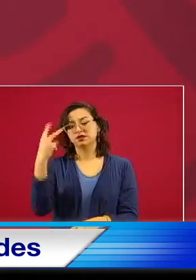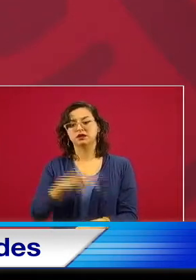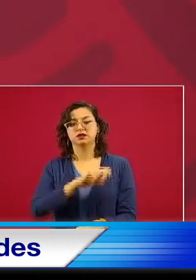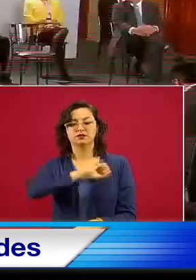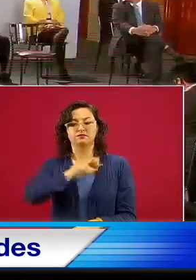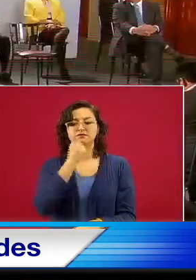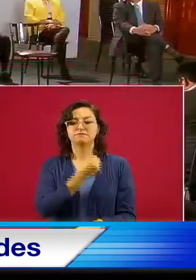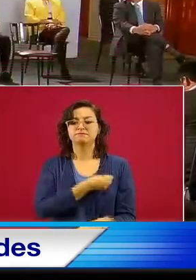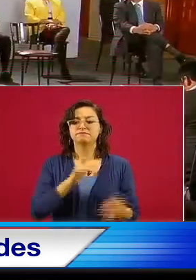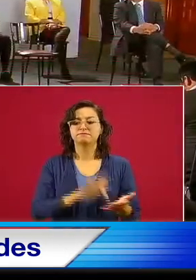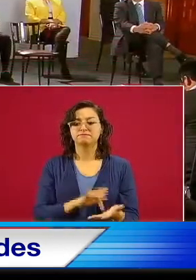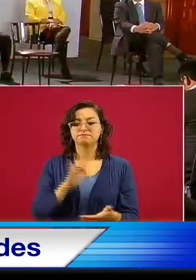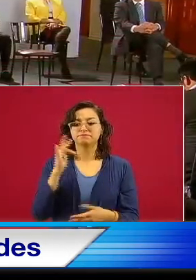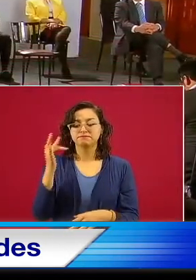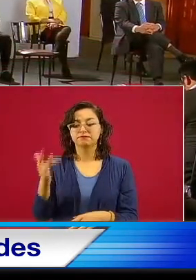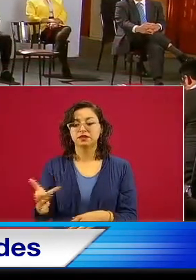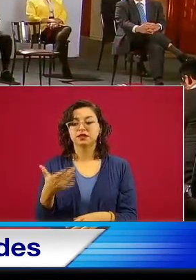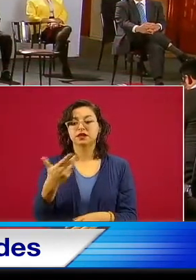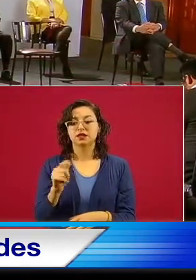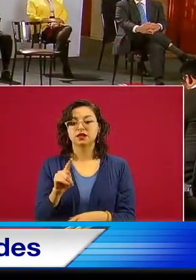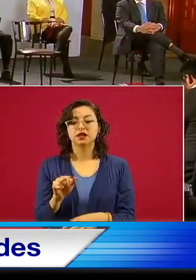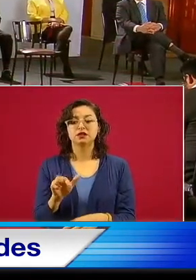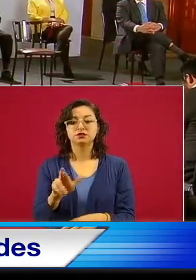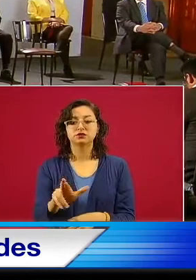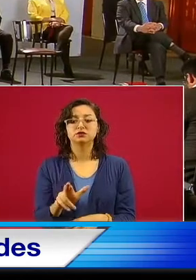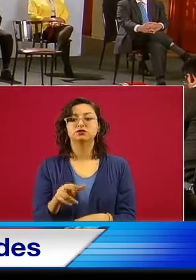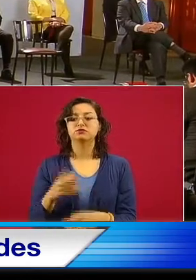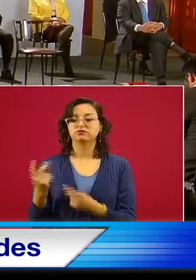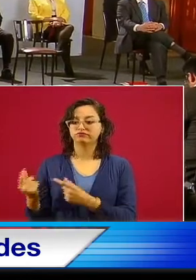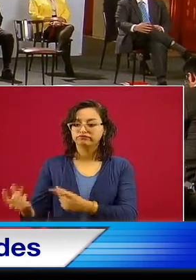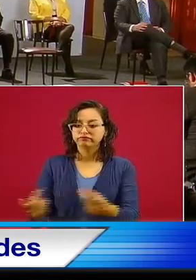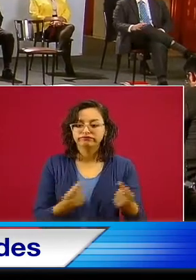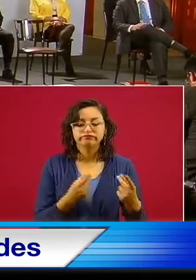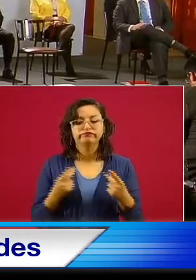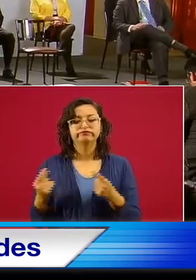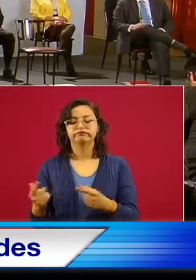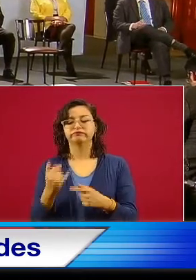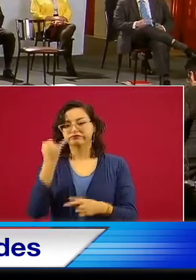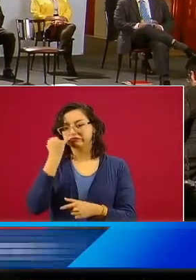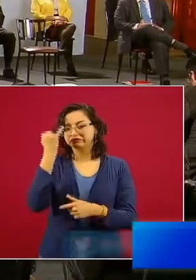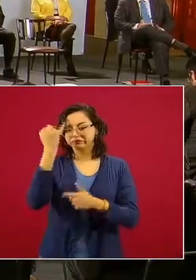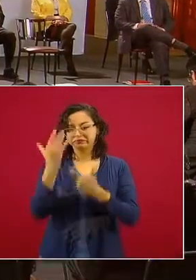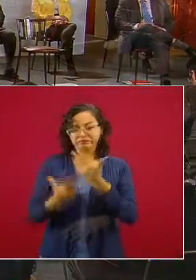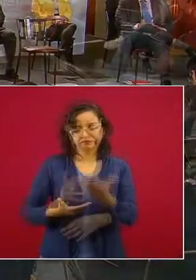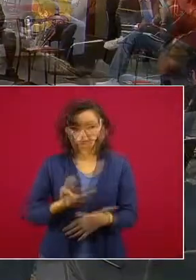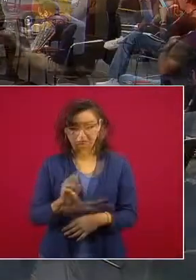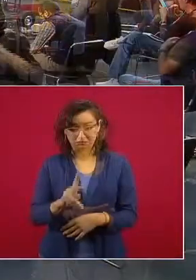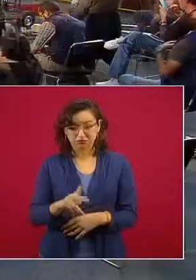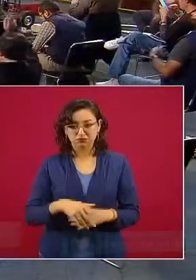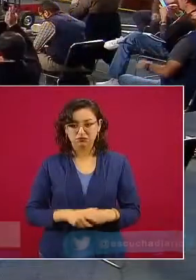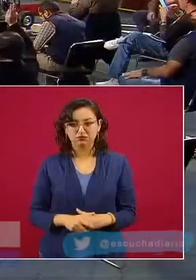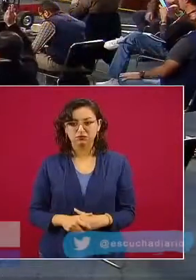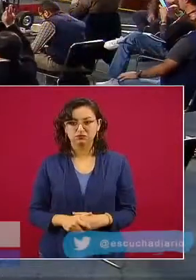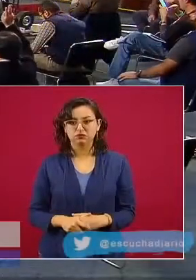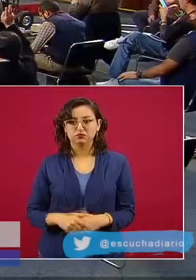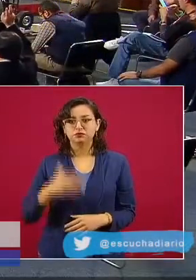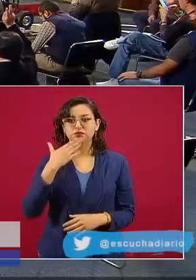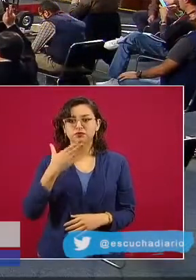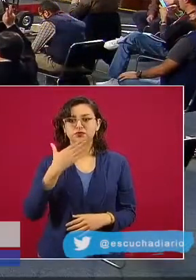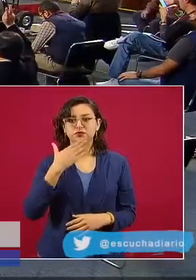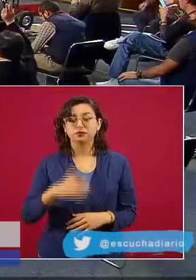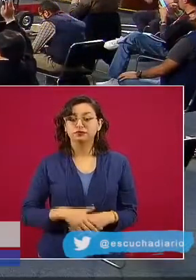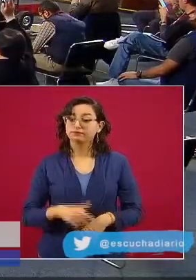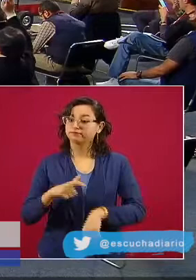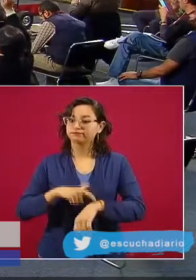Además de 154 pacientes que no han tenido apoyos ya están siendo atendidos por los consulados. Muy bien. Gracias.